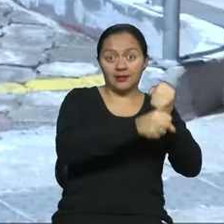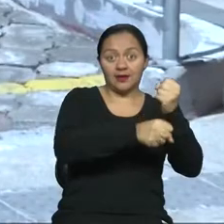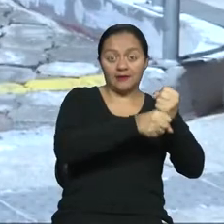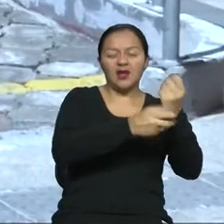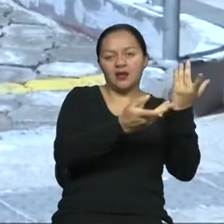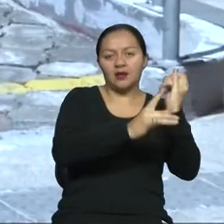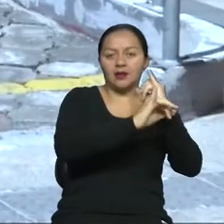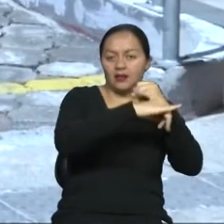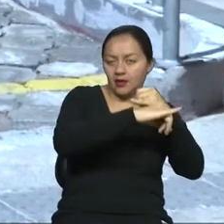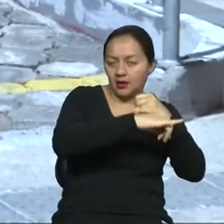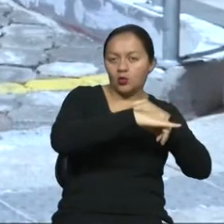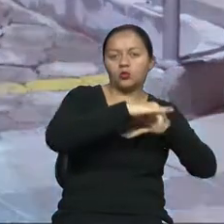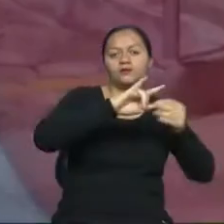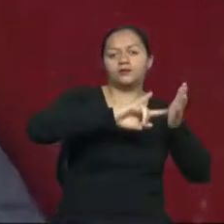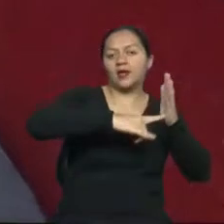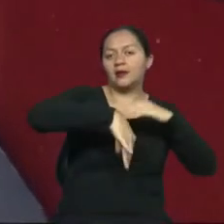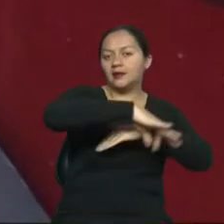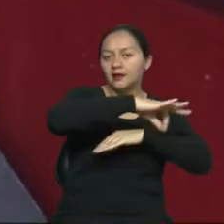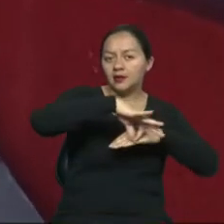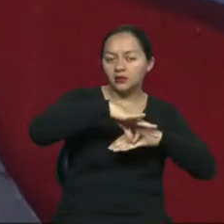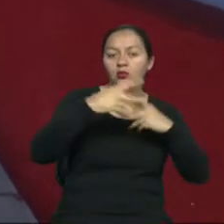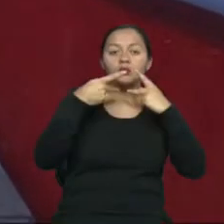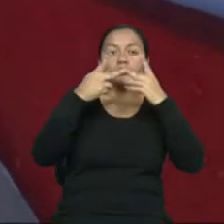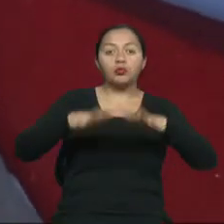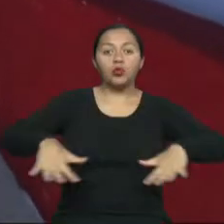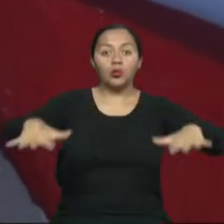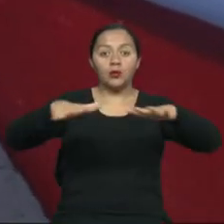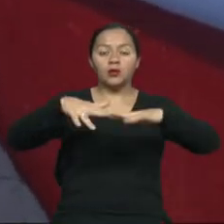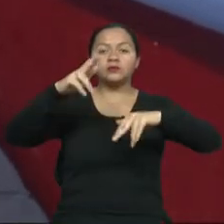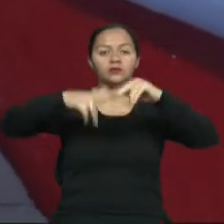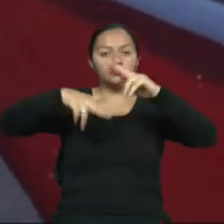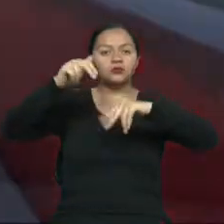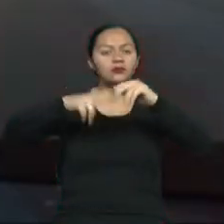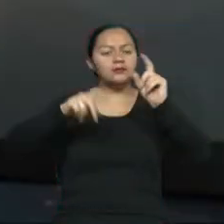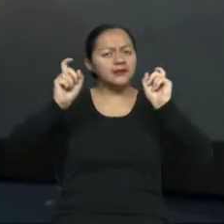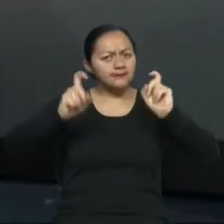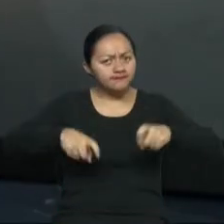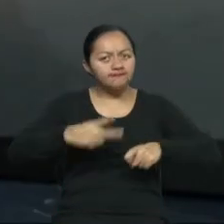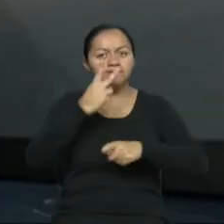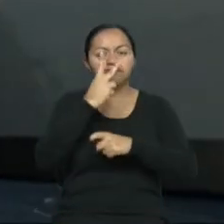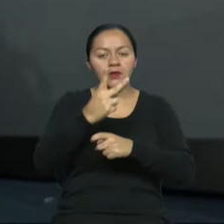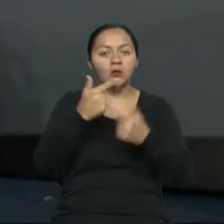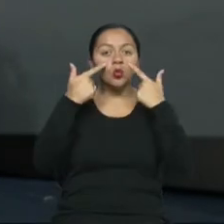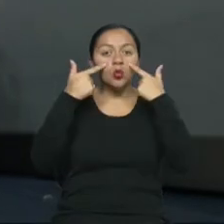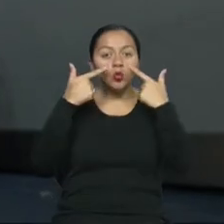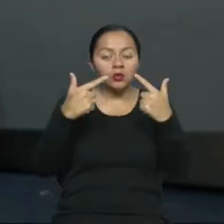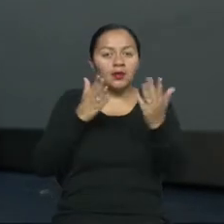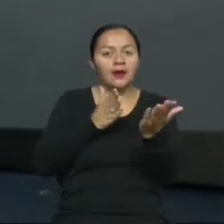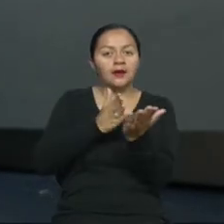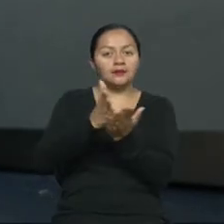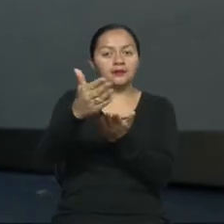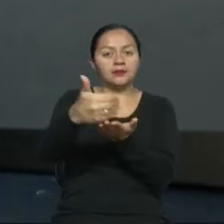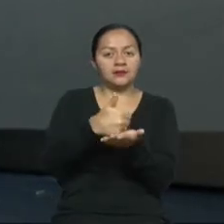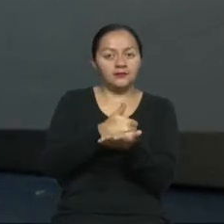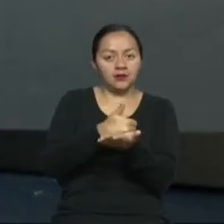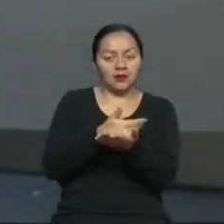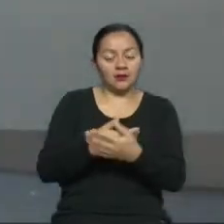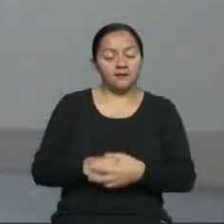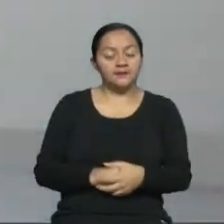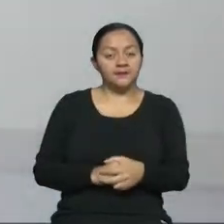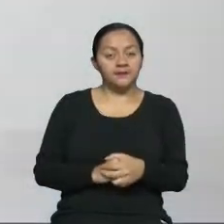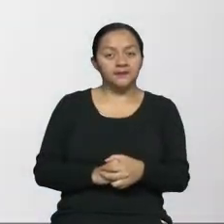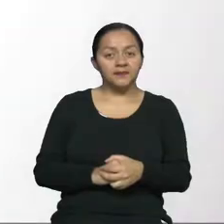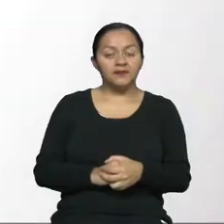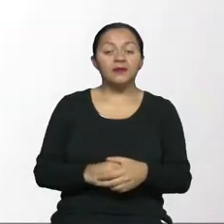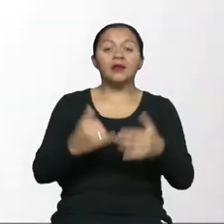sobre los requisitos mínimos de diseño y construcción que se deben considerar para garantizar la accesibilidad a diferentes entornos.